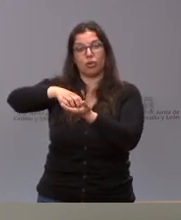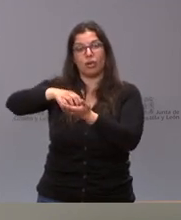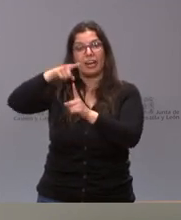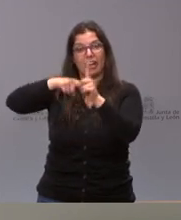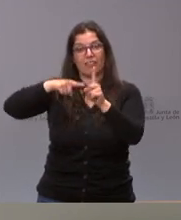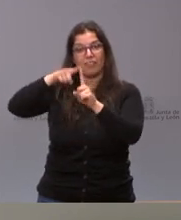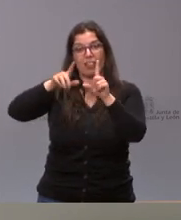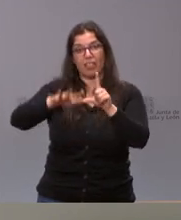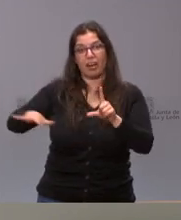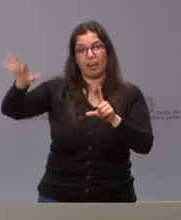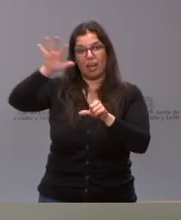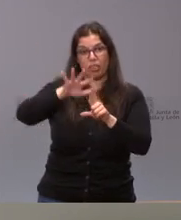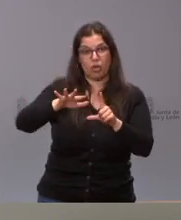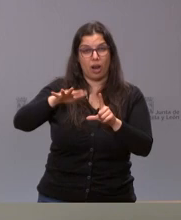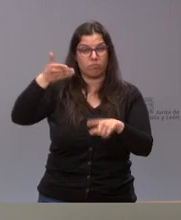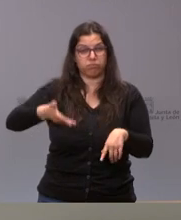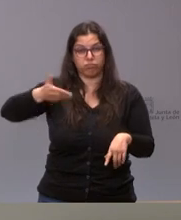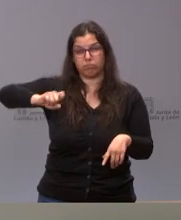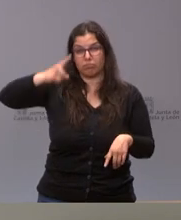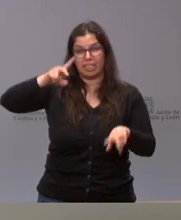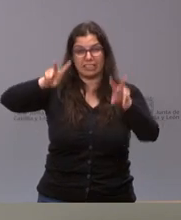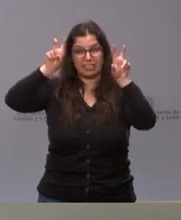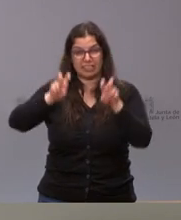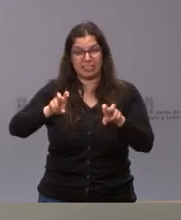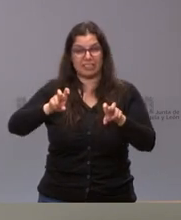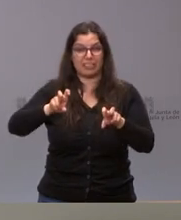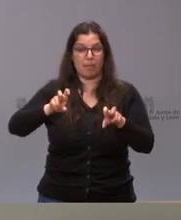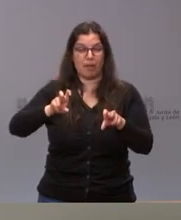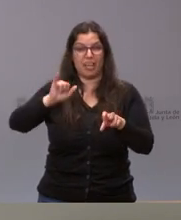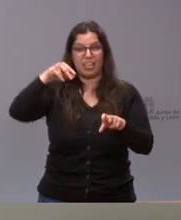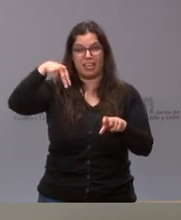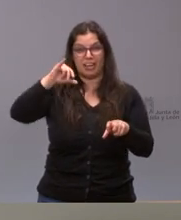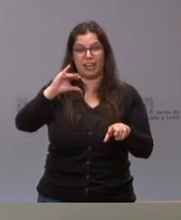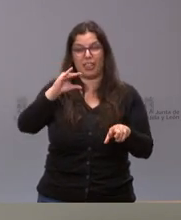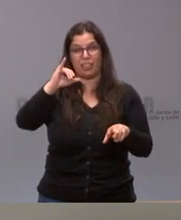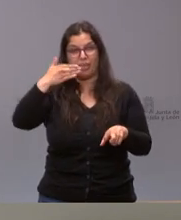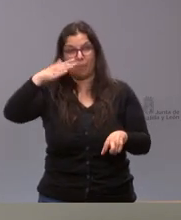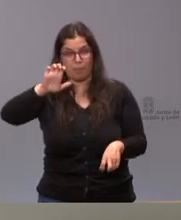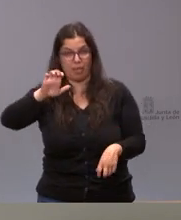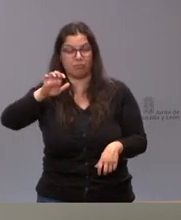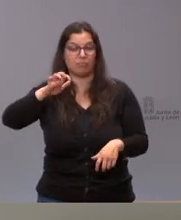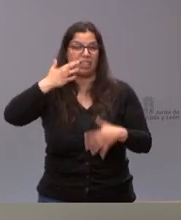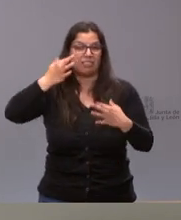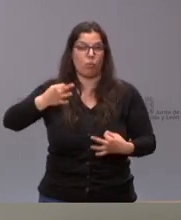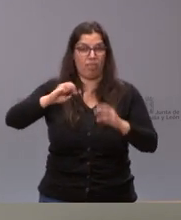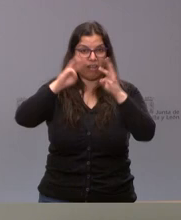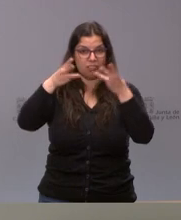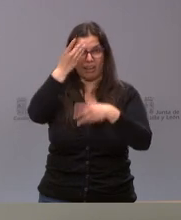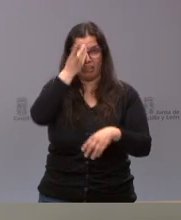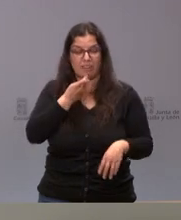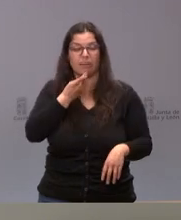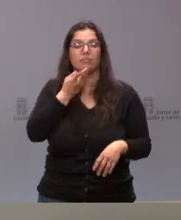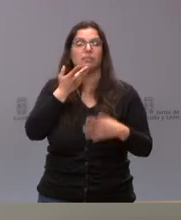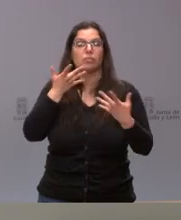referencia nacional más relevante en materia de ciberseguridad y naturalmente seguiremos las recomendaciones